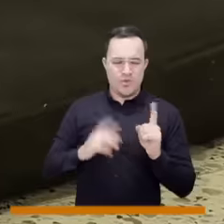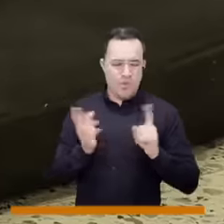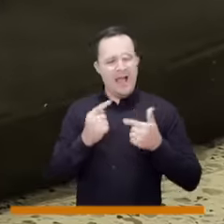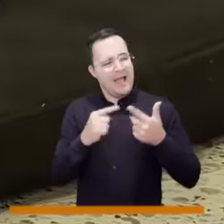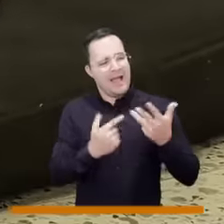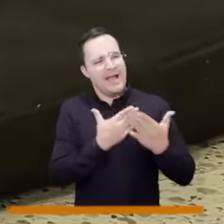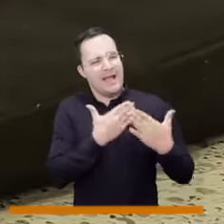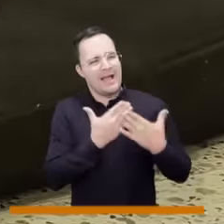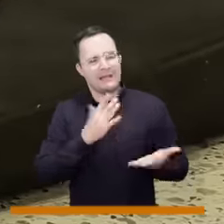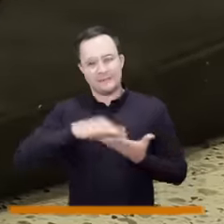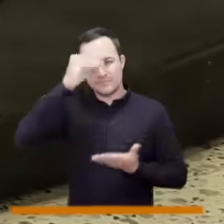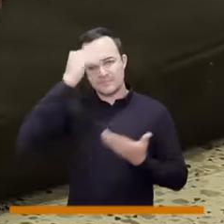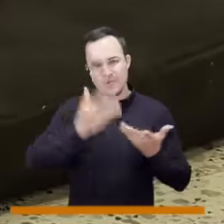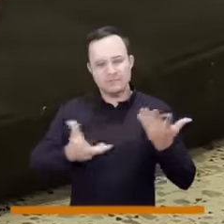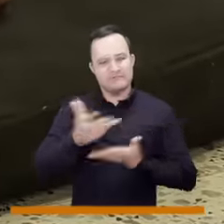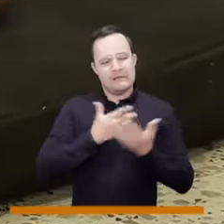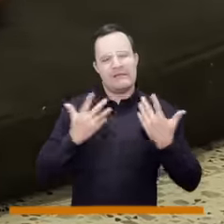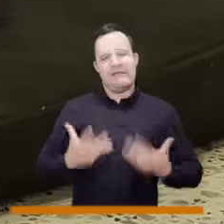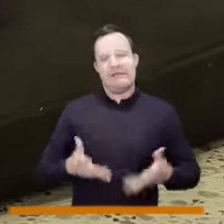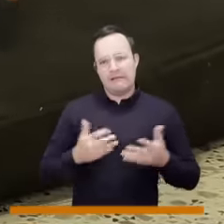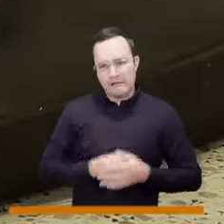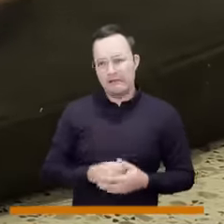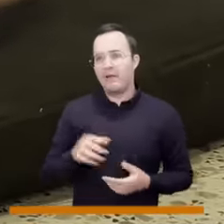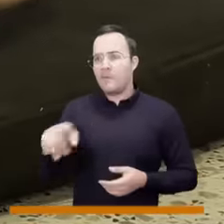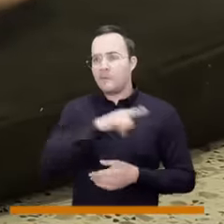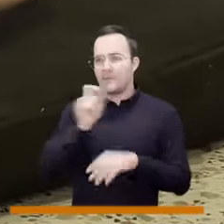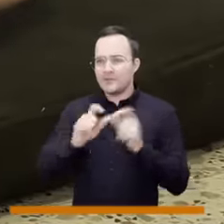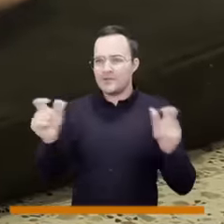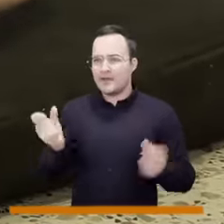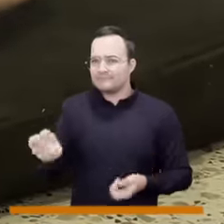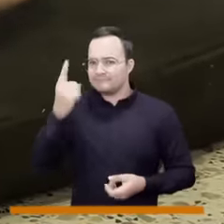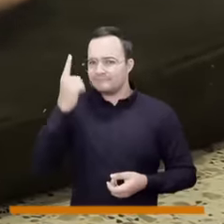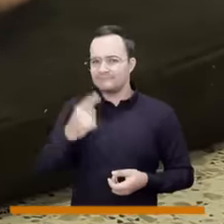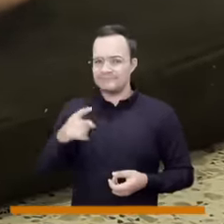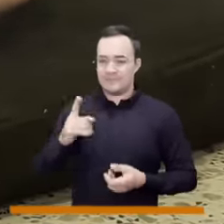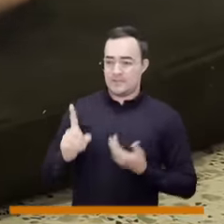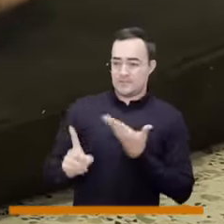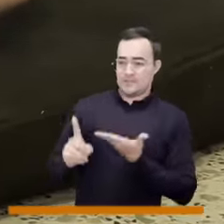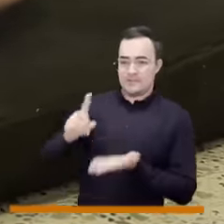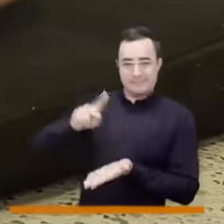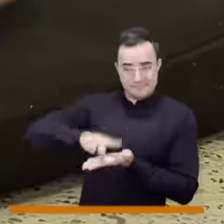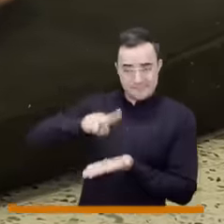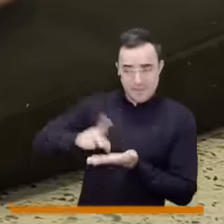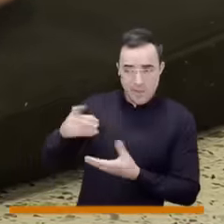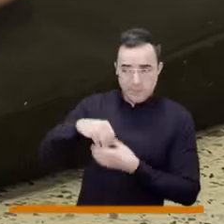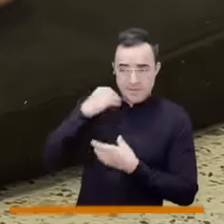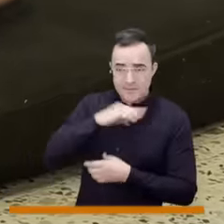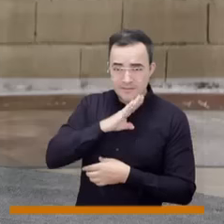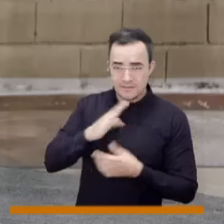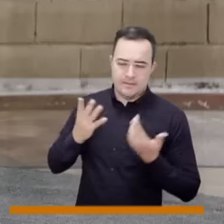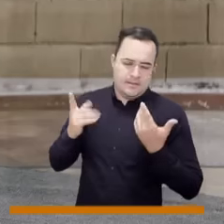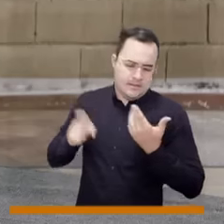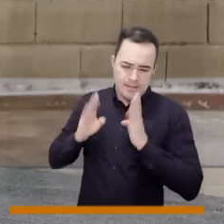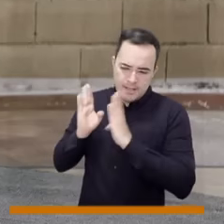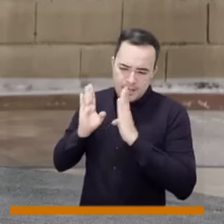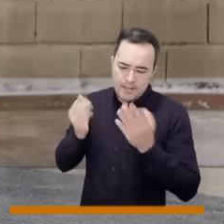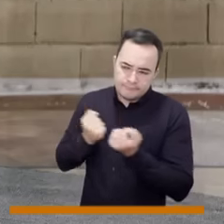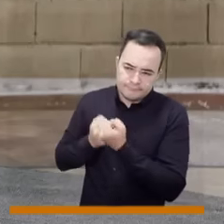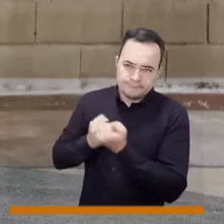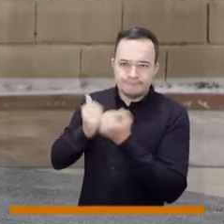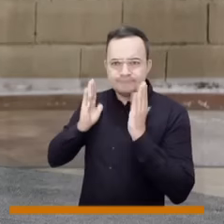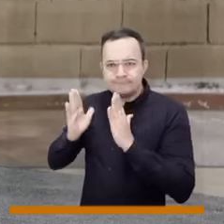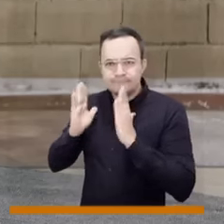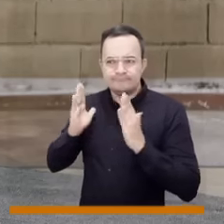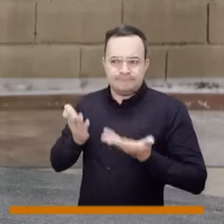es compartirle a la sociedad que estas personas necesitan apoyo, necesitan comprensión y necesitan